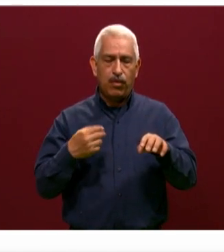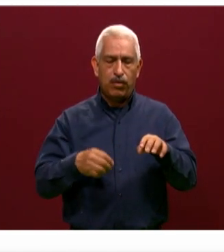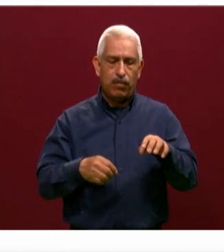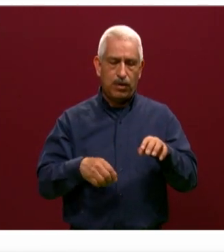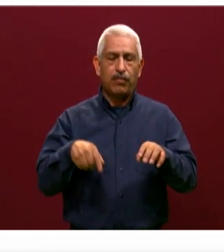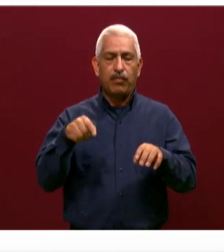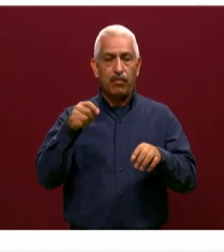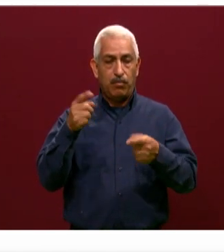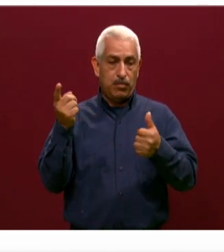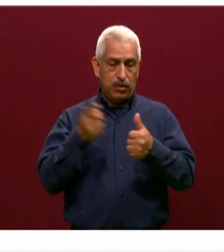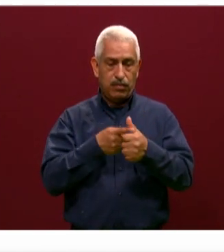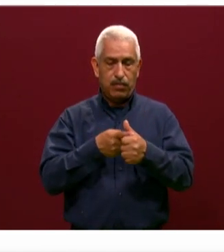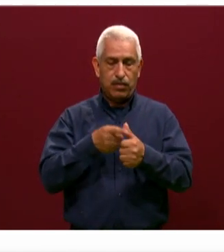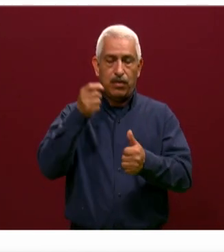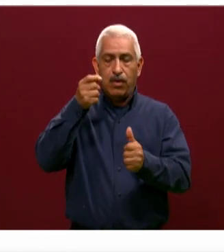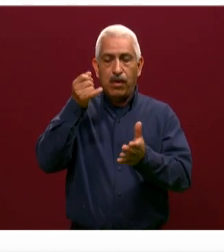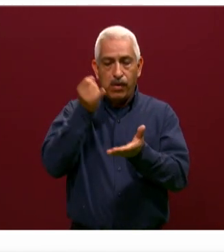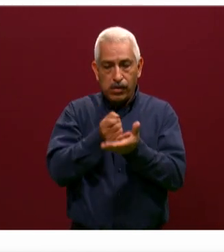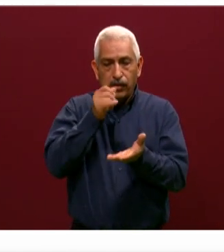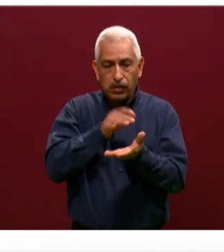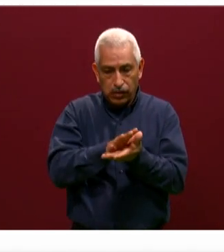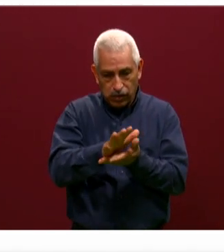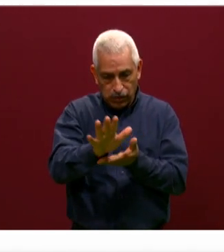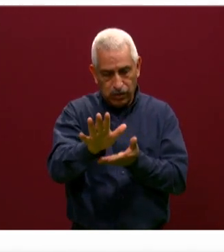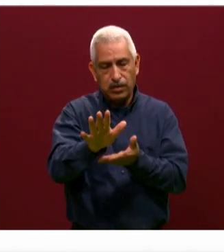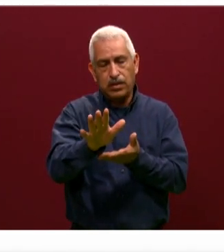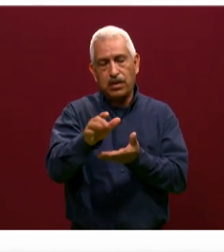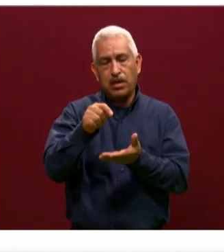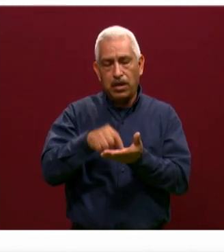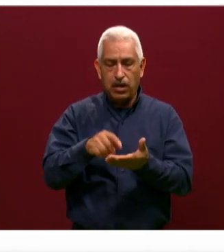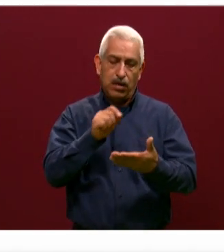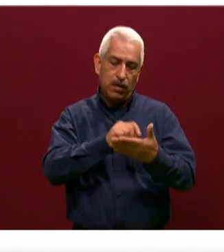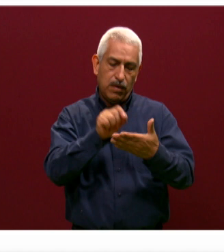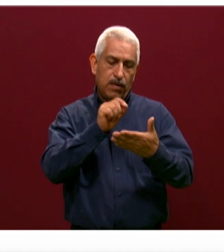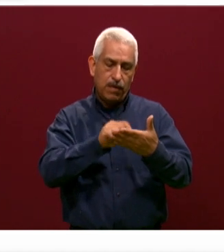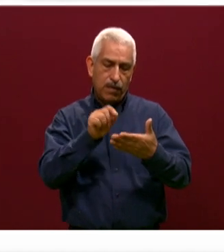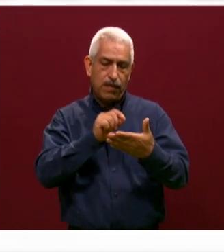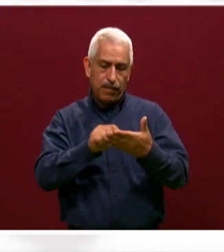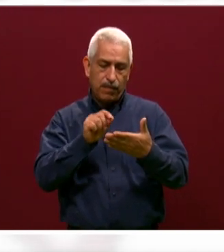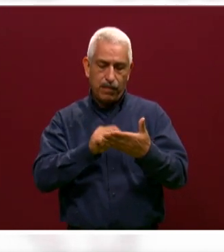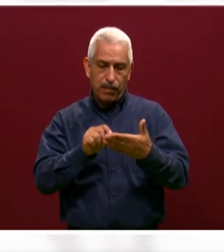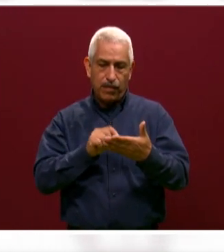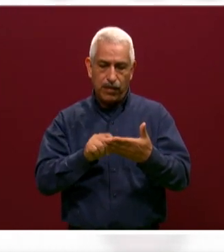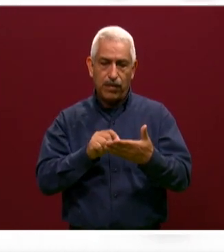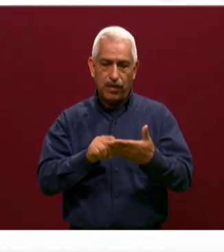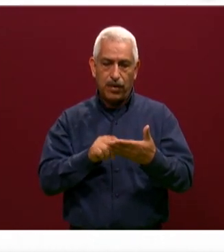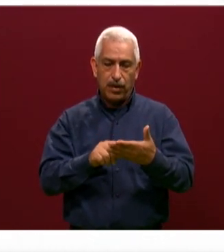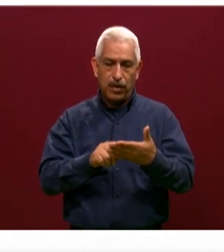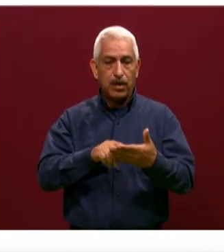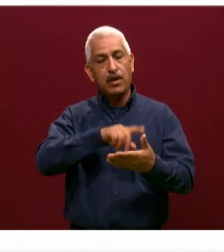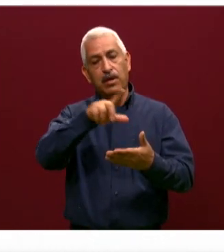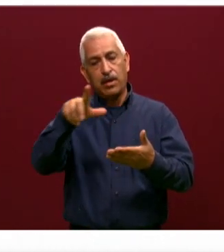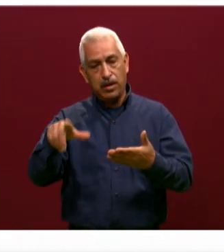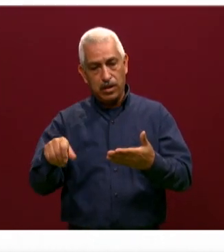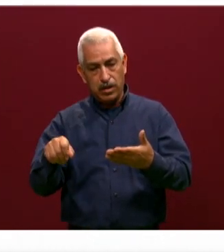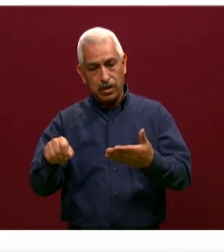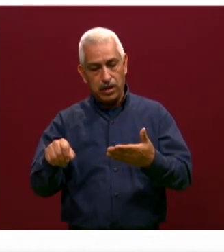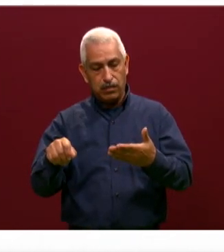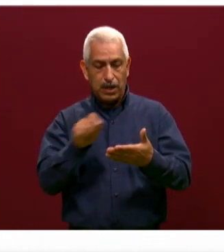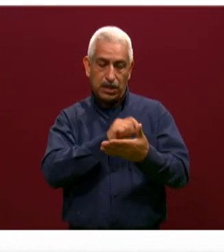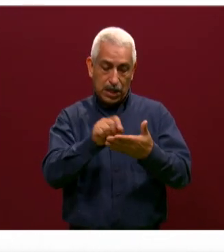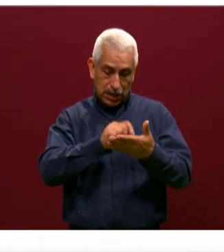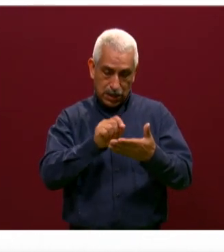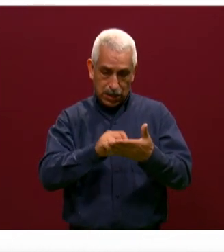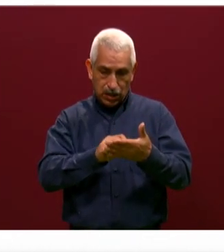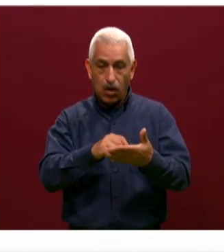Imprimirlo, imprimirlo. Imprimirlo, son datos generales de los jóvenes. Ajá. Se les va a pedir que lo vuelvan a subir, pero va a tener con su